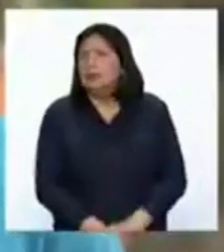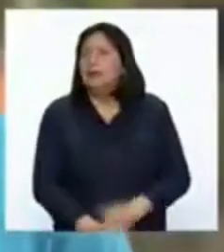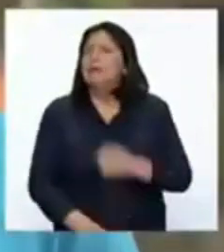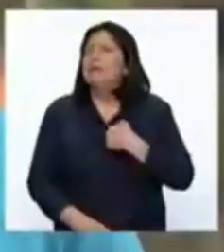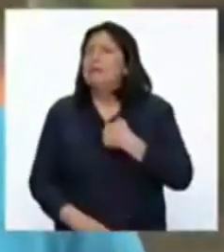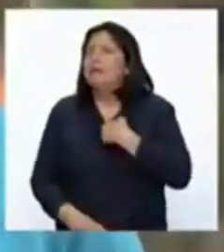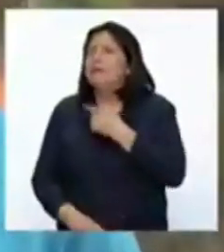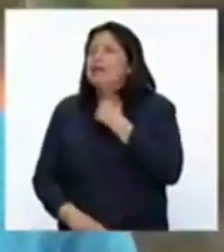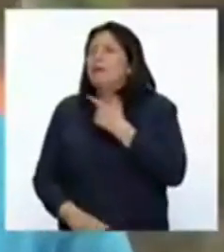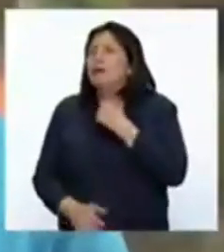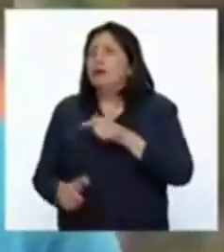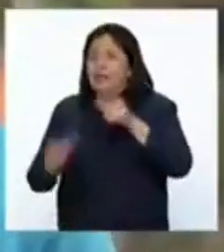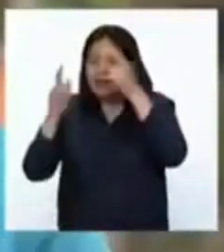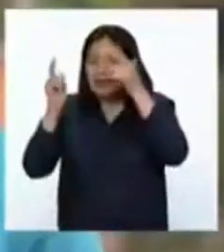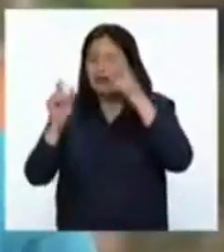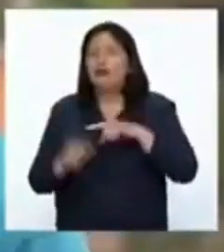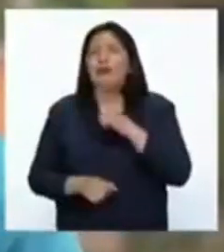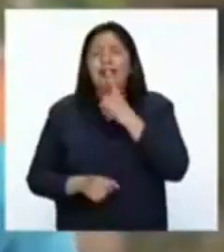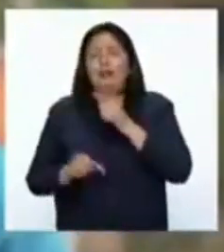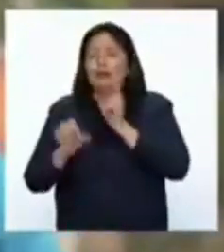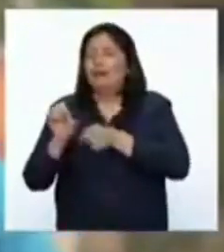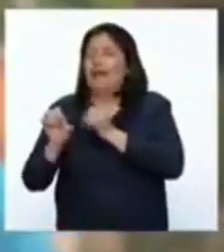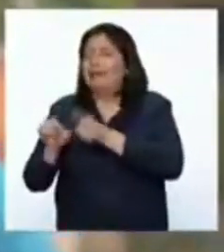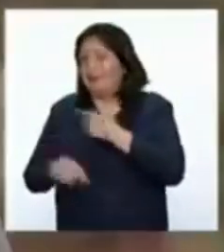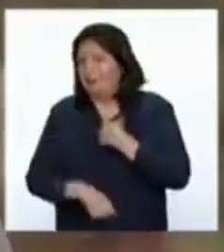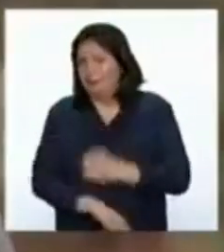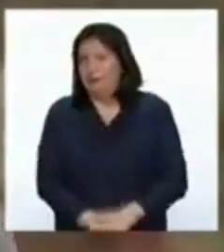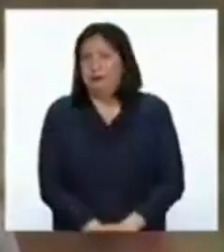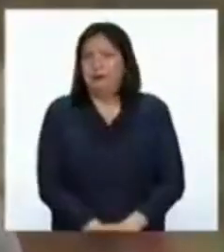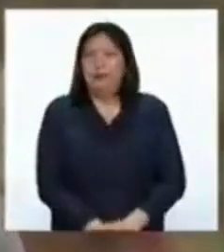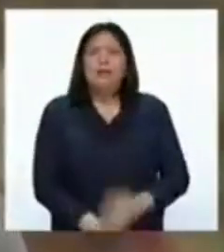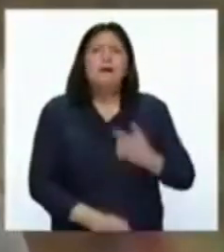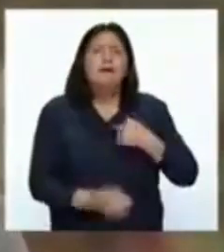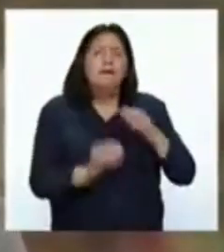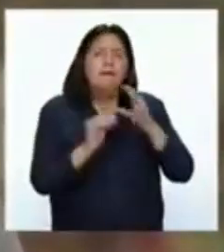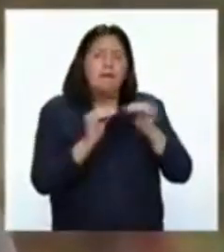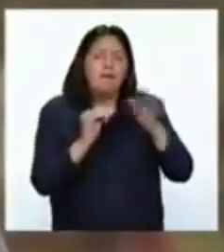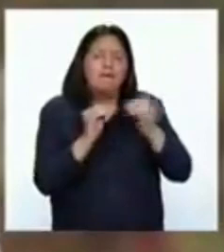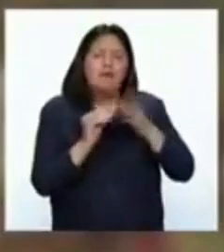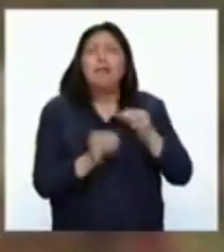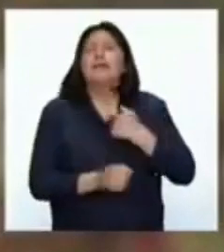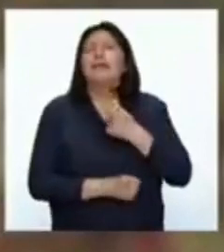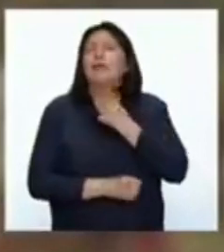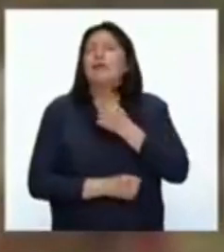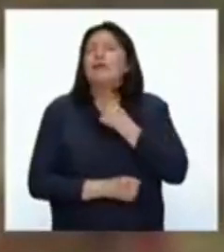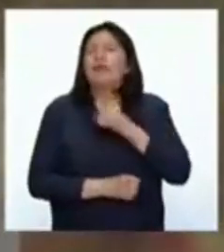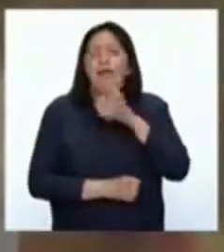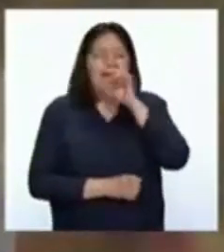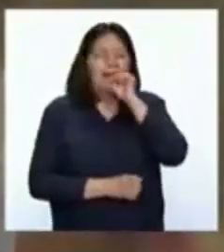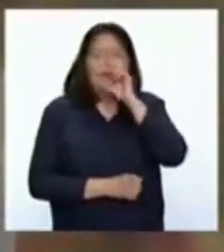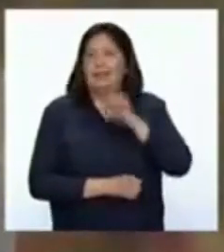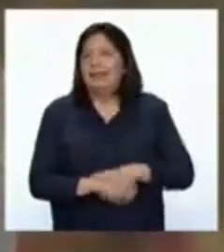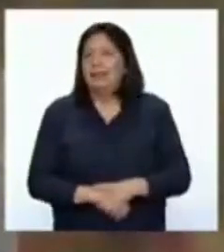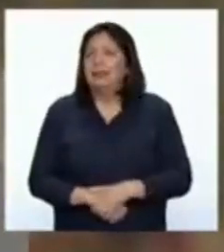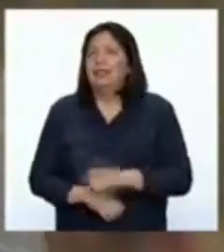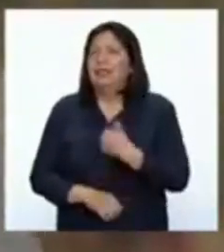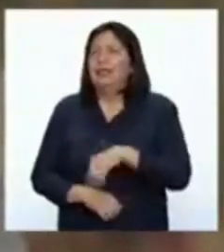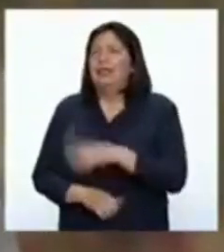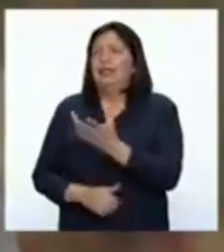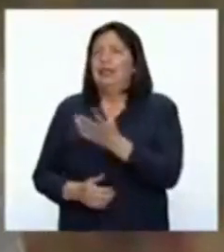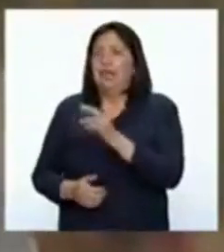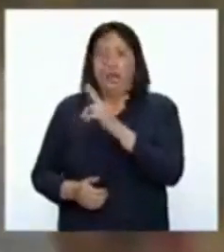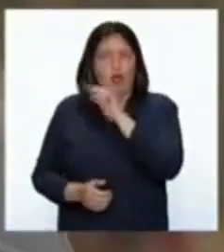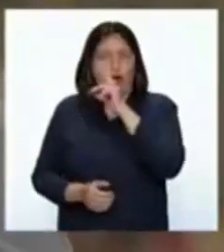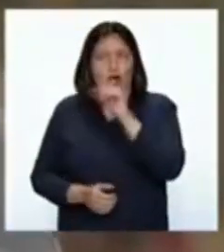Me gustan el lechuga y el tomate. Mi fruta favorita es la naranja. El chocolate